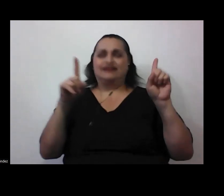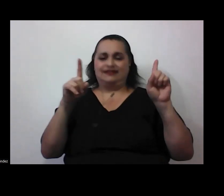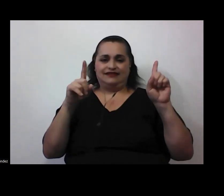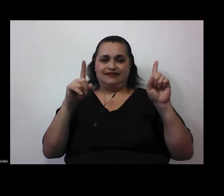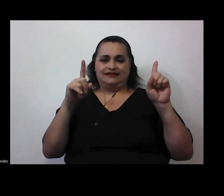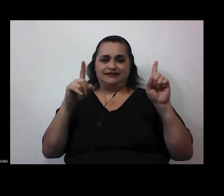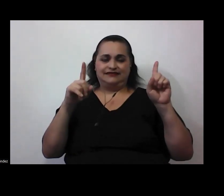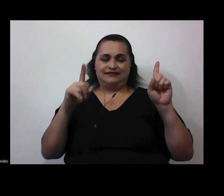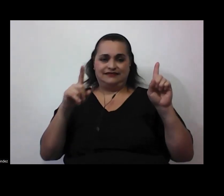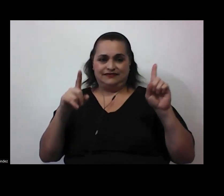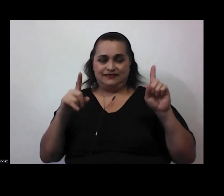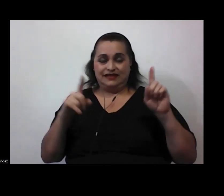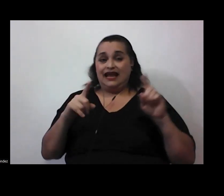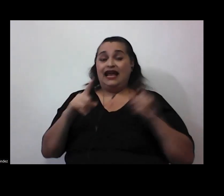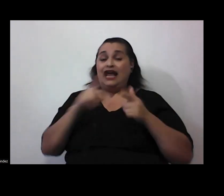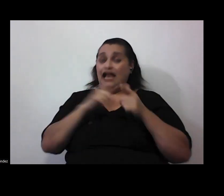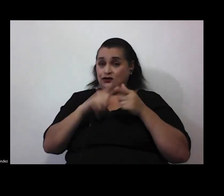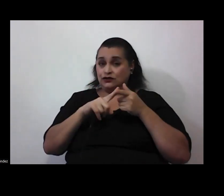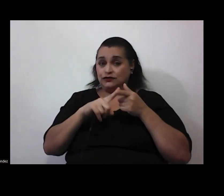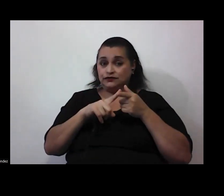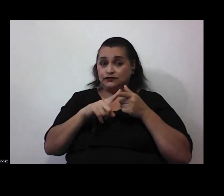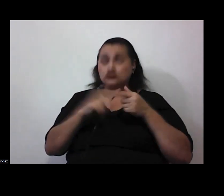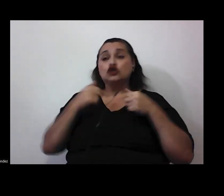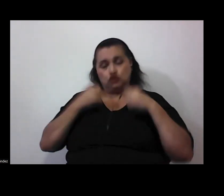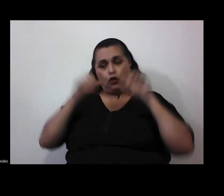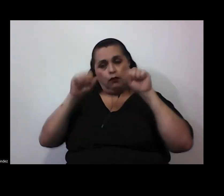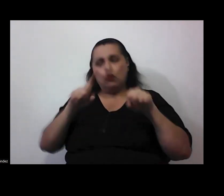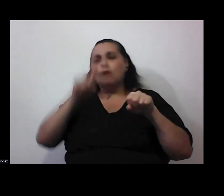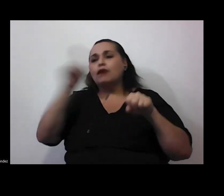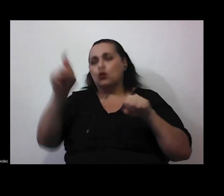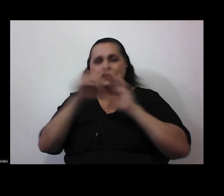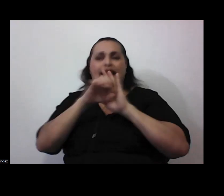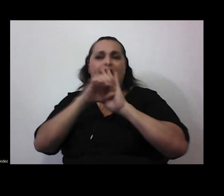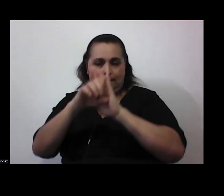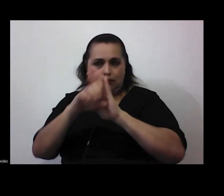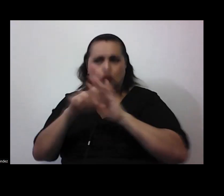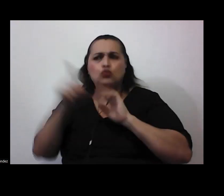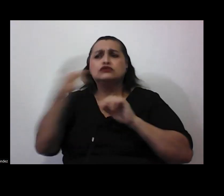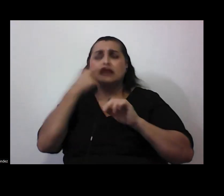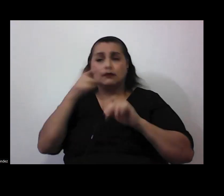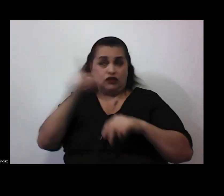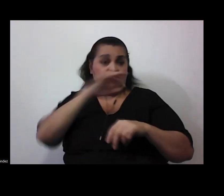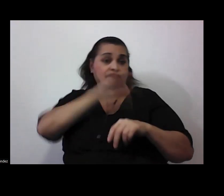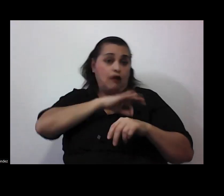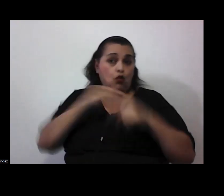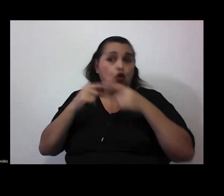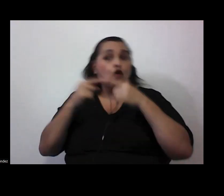¿está bien? ahora yo sí podría decirle por ejemplo decime si estás a favor o en contra